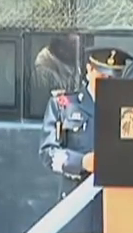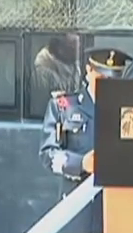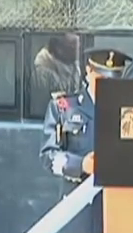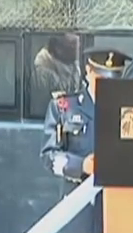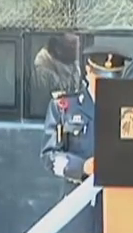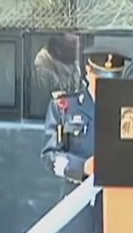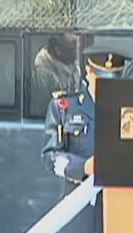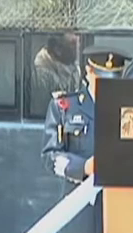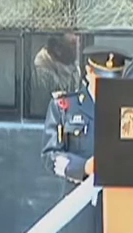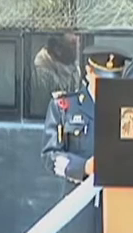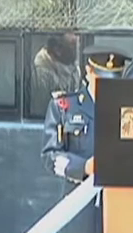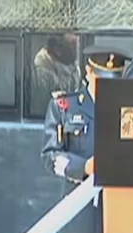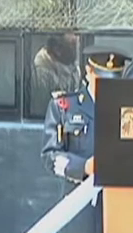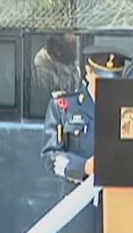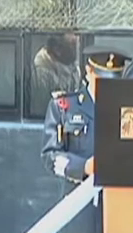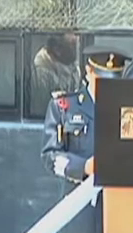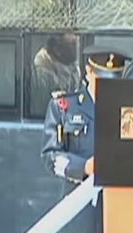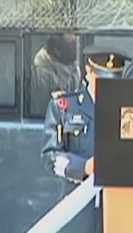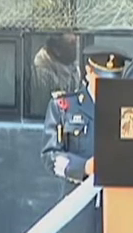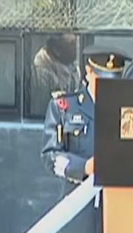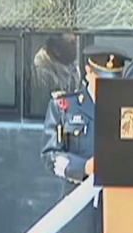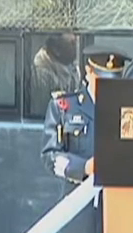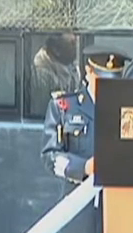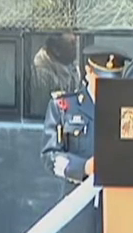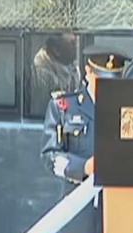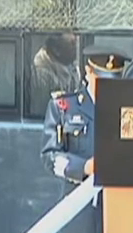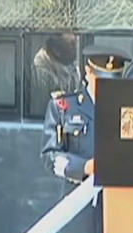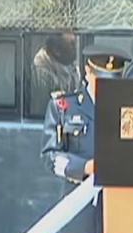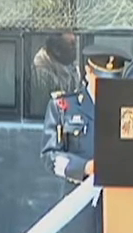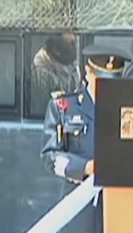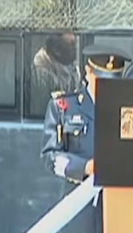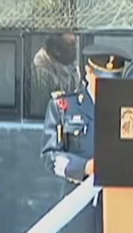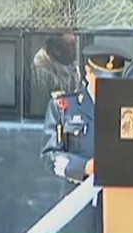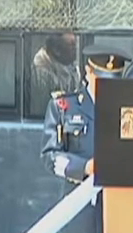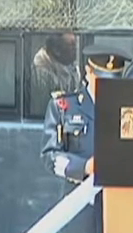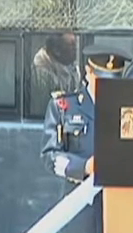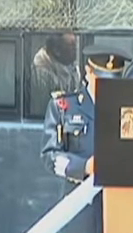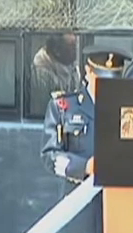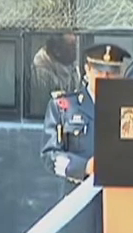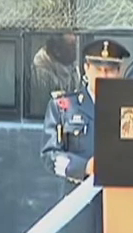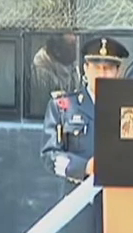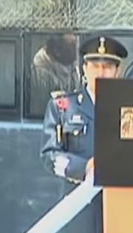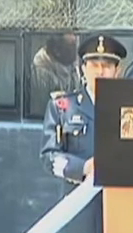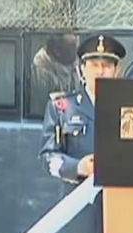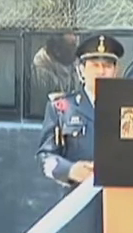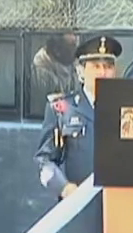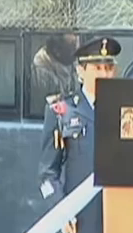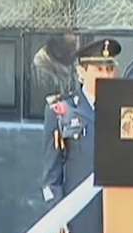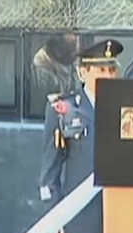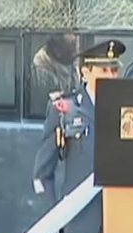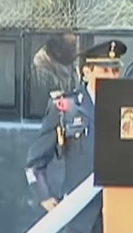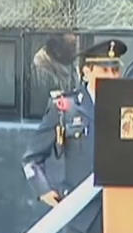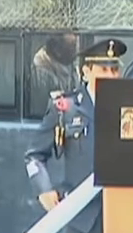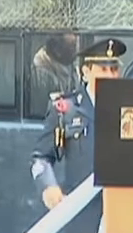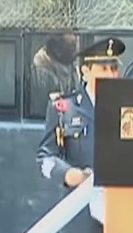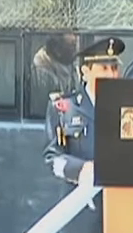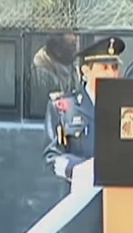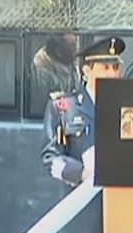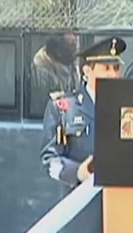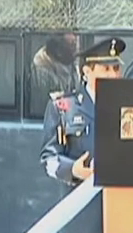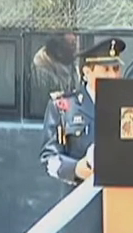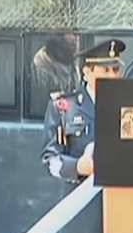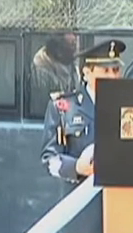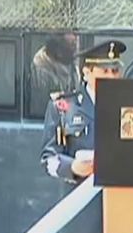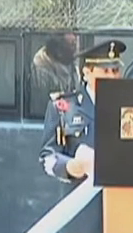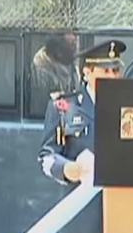México cuenta con una nueva generación de profesionales en salud, con alto grado de responsabilidad, que saldremos a poner